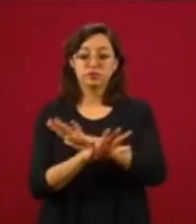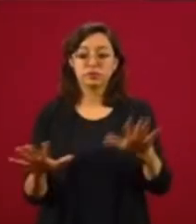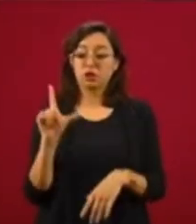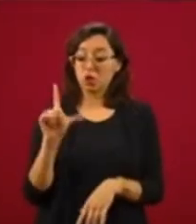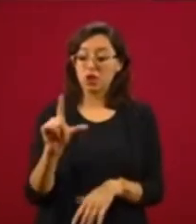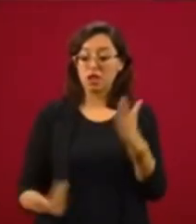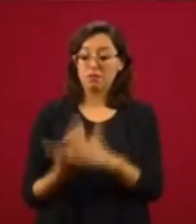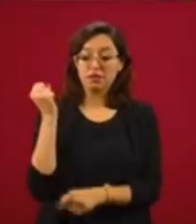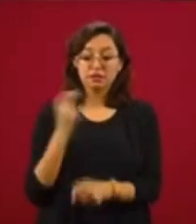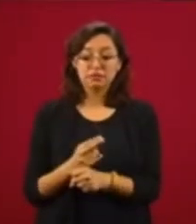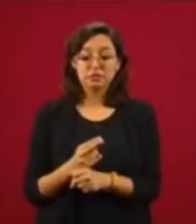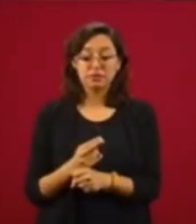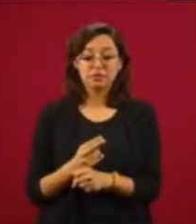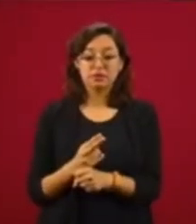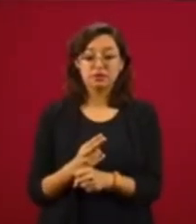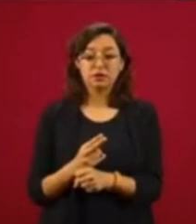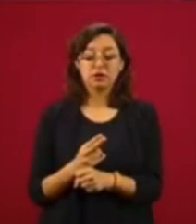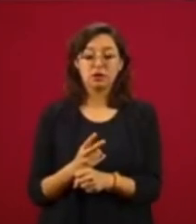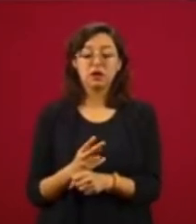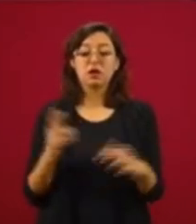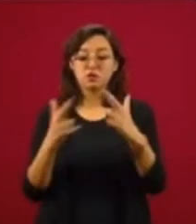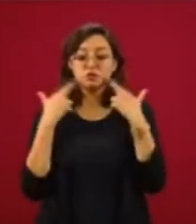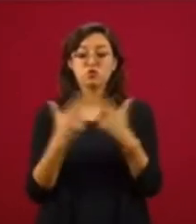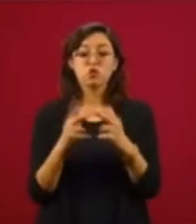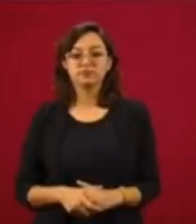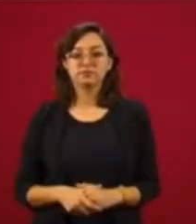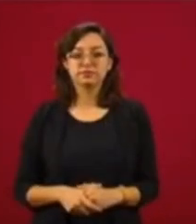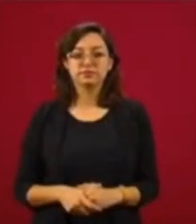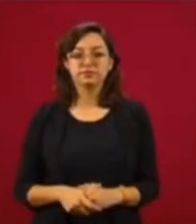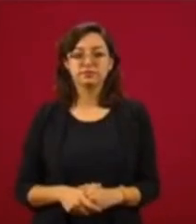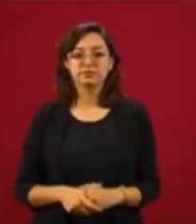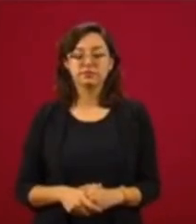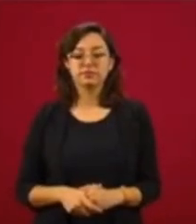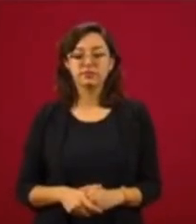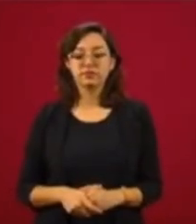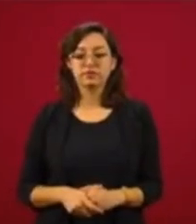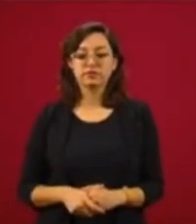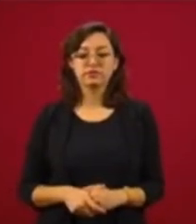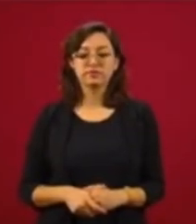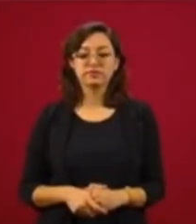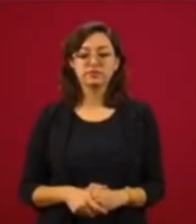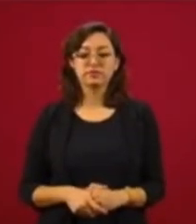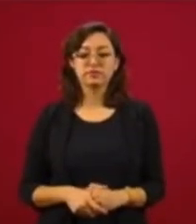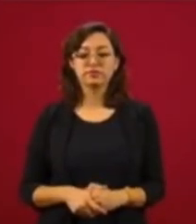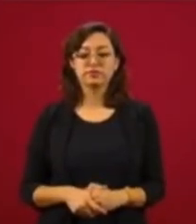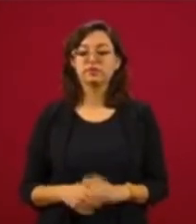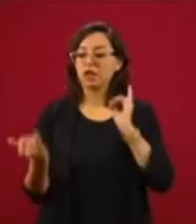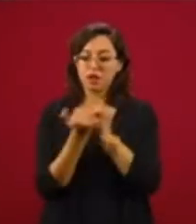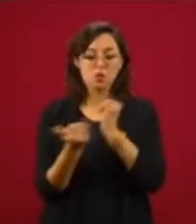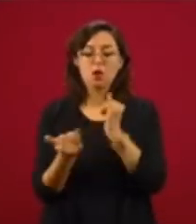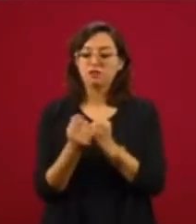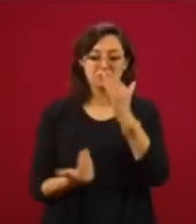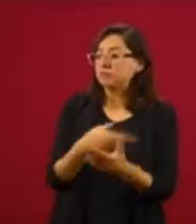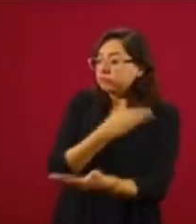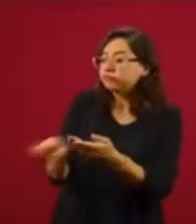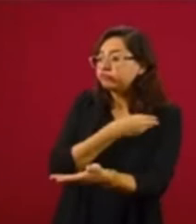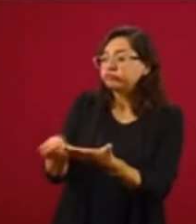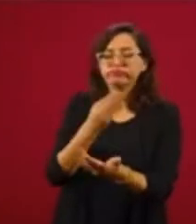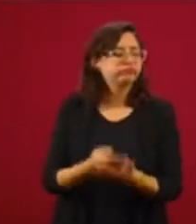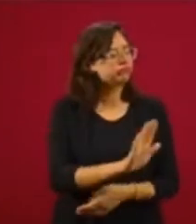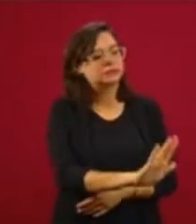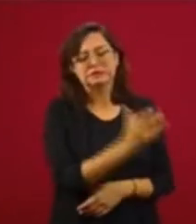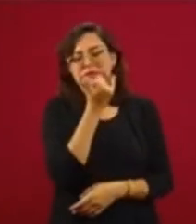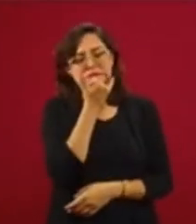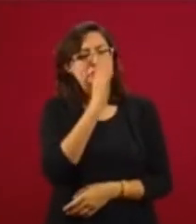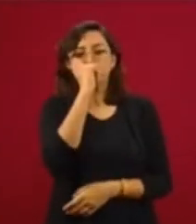lunes temprano vamos a estar ya en Cantún. El lunes va a ser también la mañanera en Cantún. Los